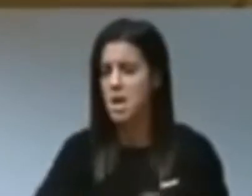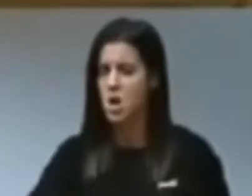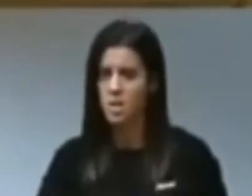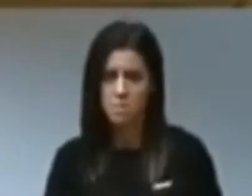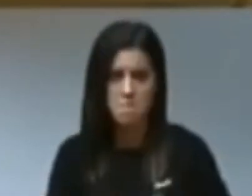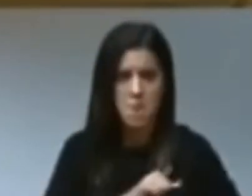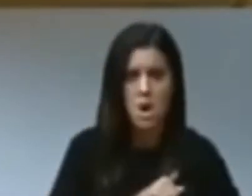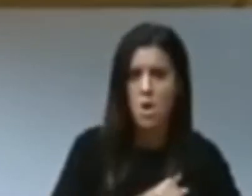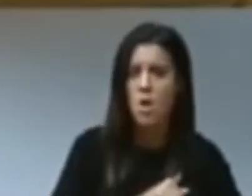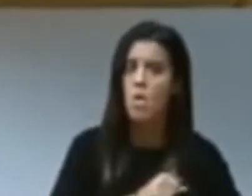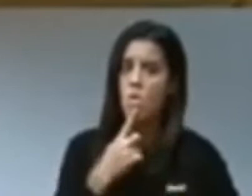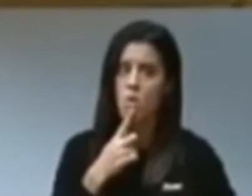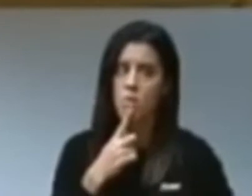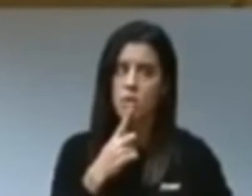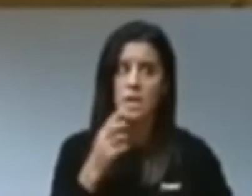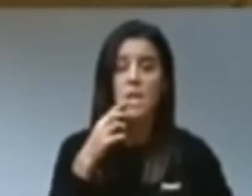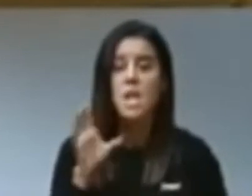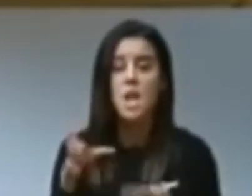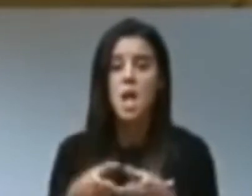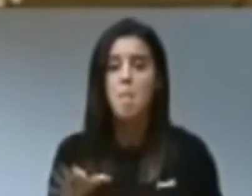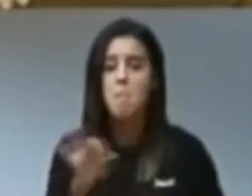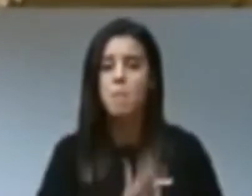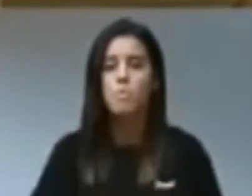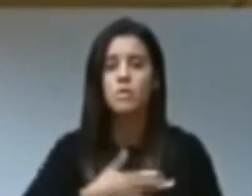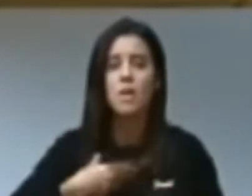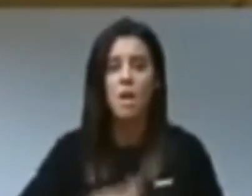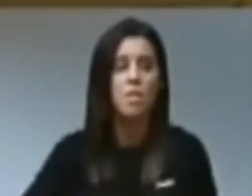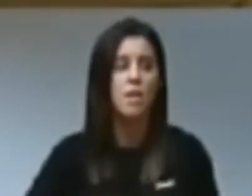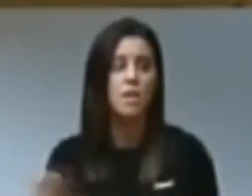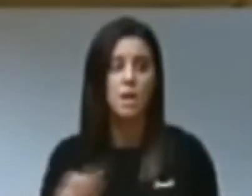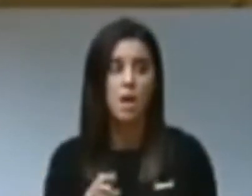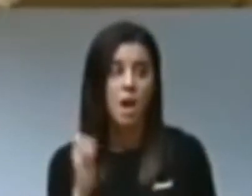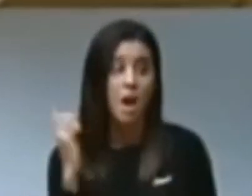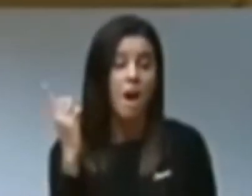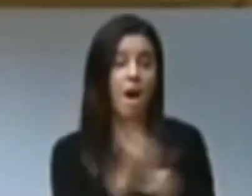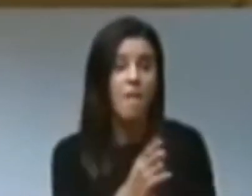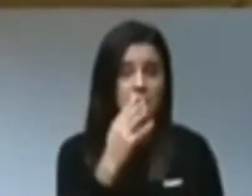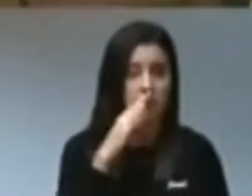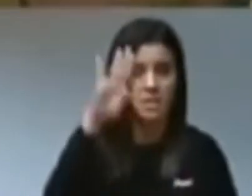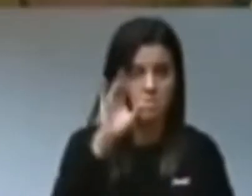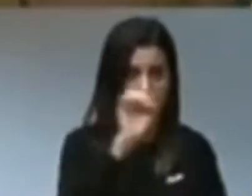una sanidad que comienza a estar desbordada y Podemos quiere proteger al antifascismo.